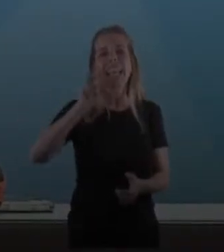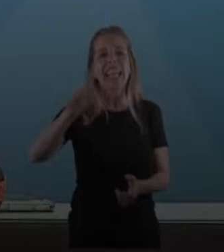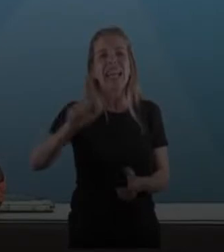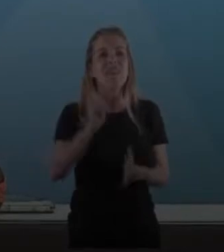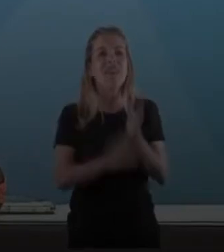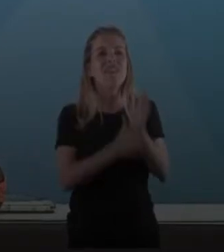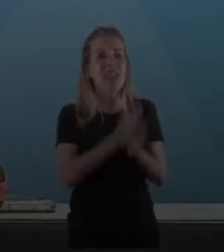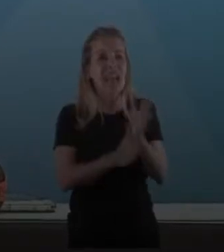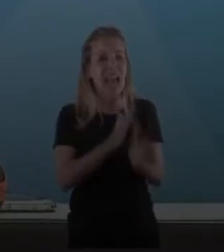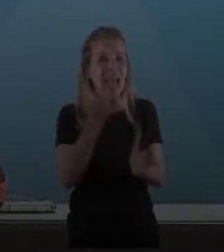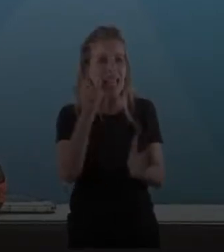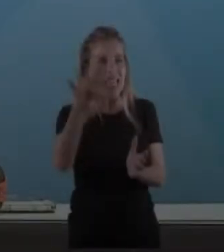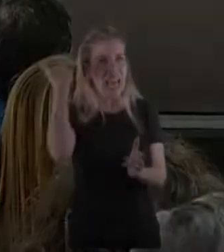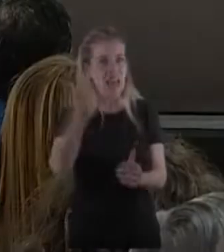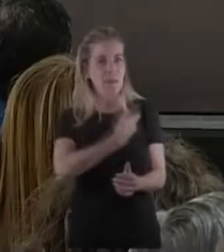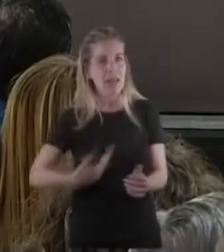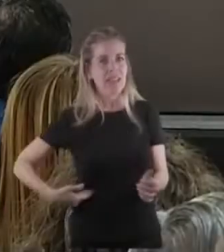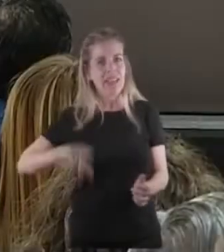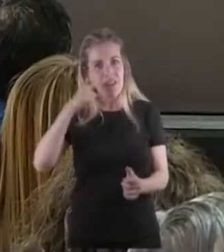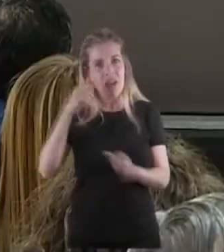diciembre.